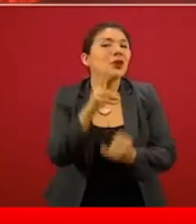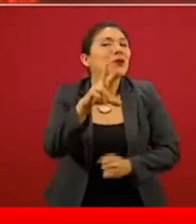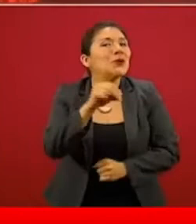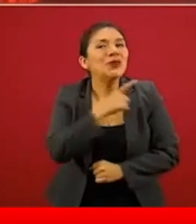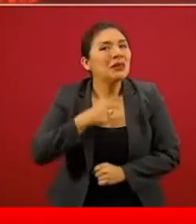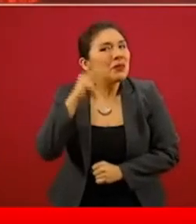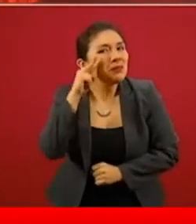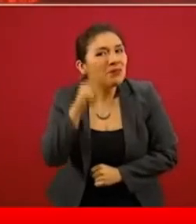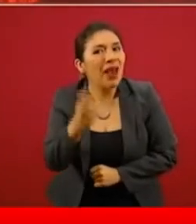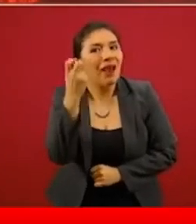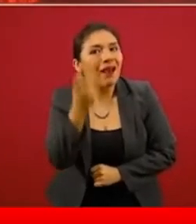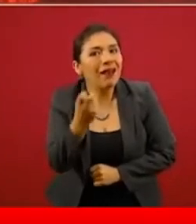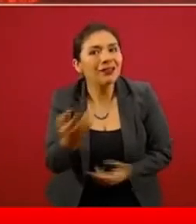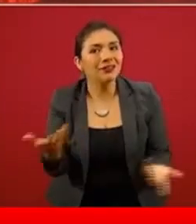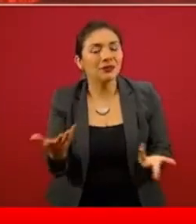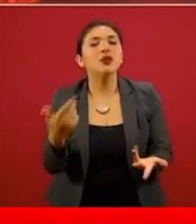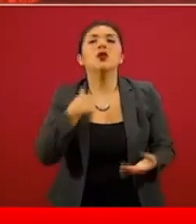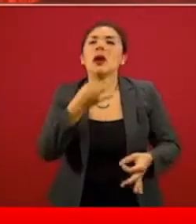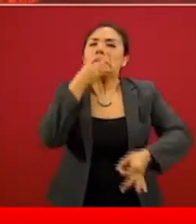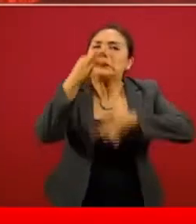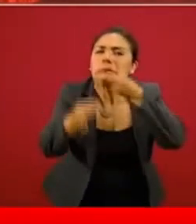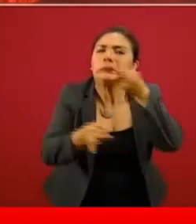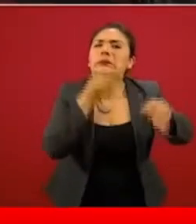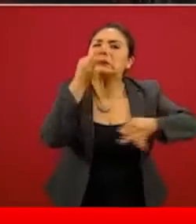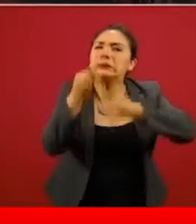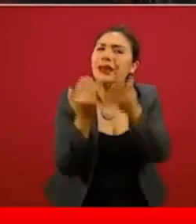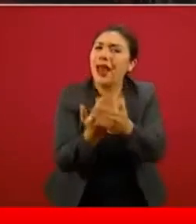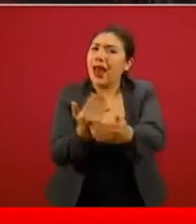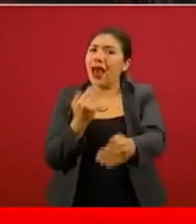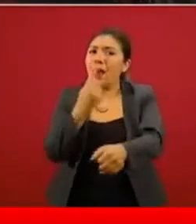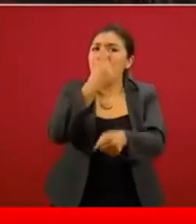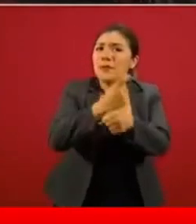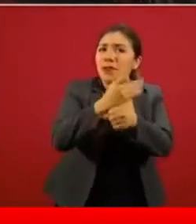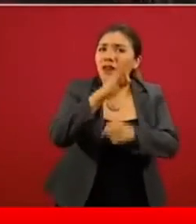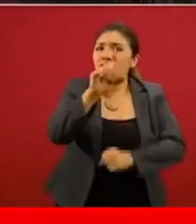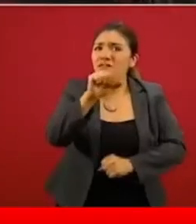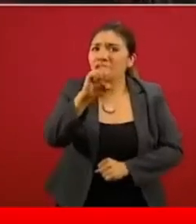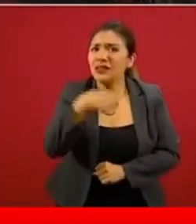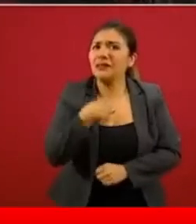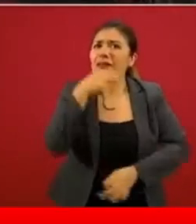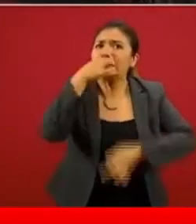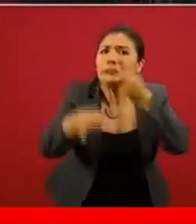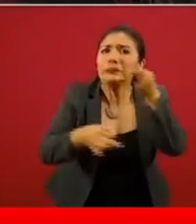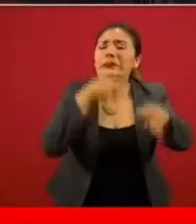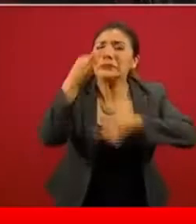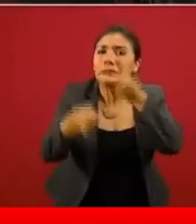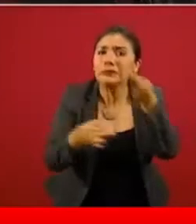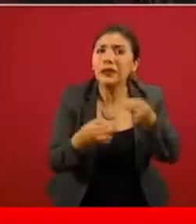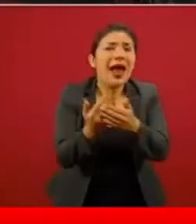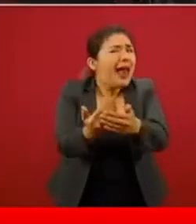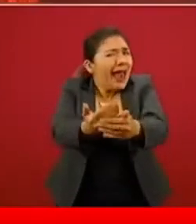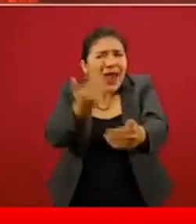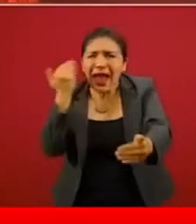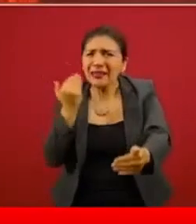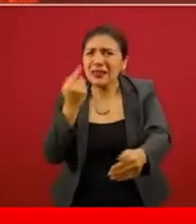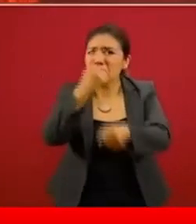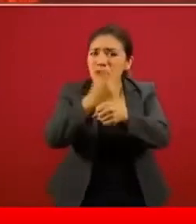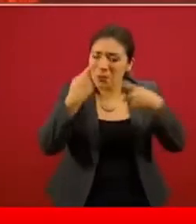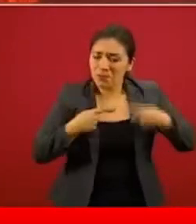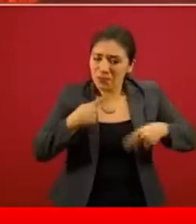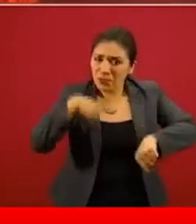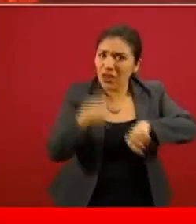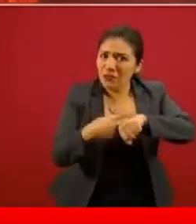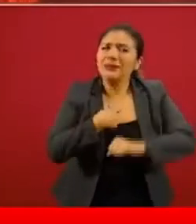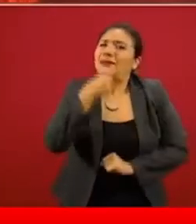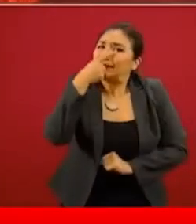de vista esto, lo llevamos alertando desde la fase 1, lo alertamos desde antes que tuviéramos el primer caso. Dijimos